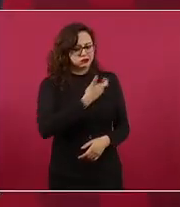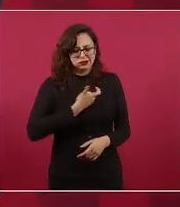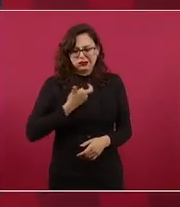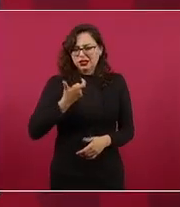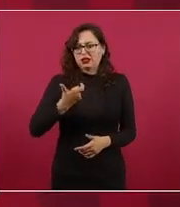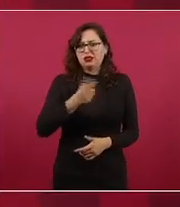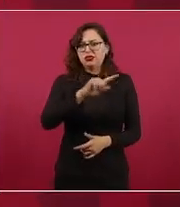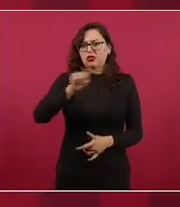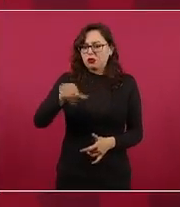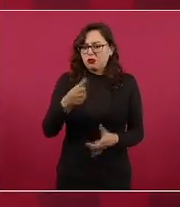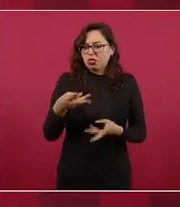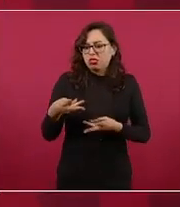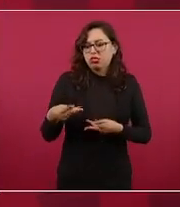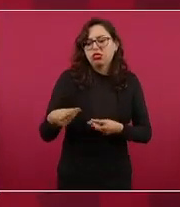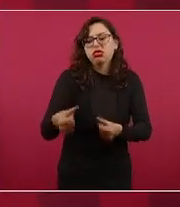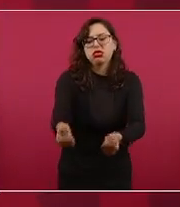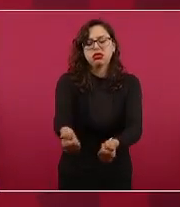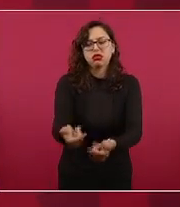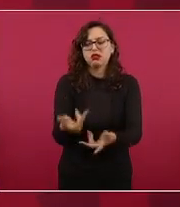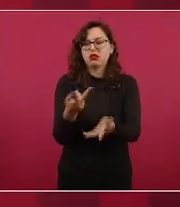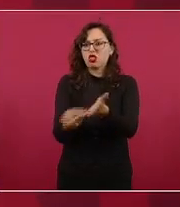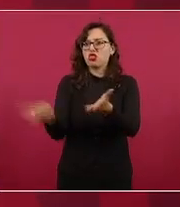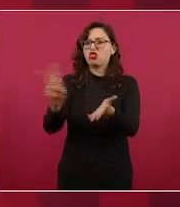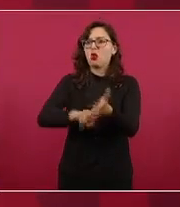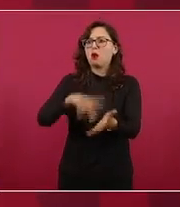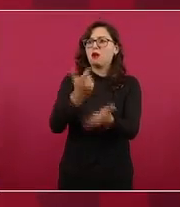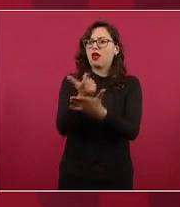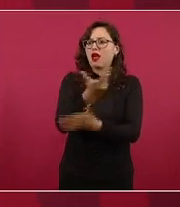ya cuesta más